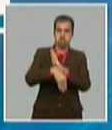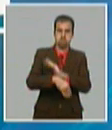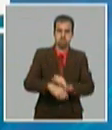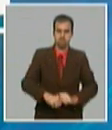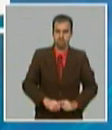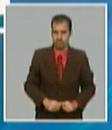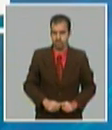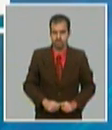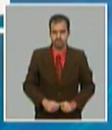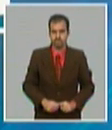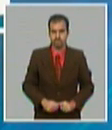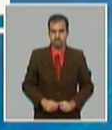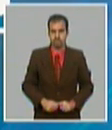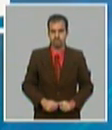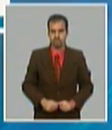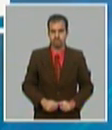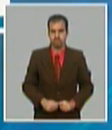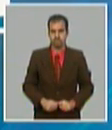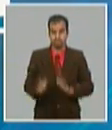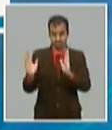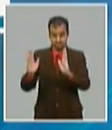y así entramos en el 2020